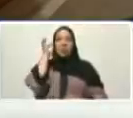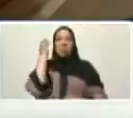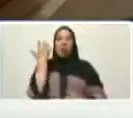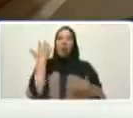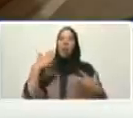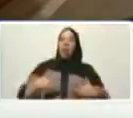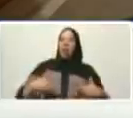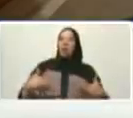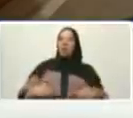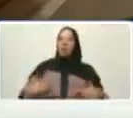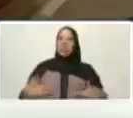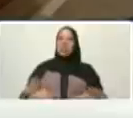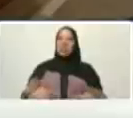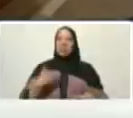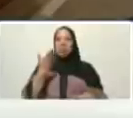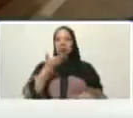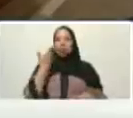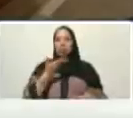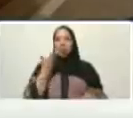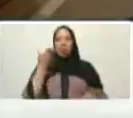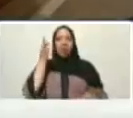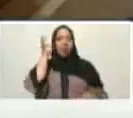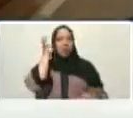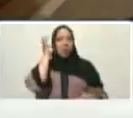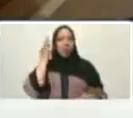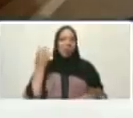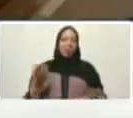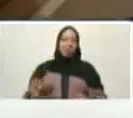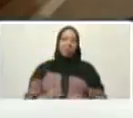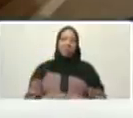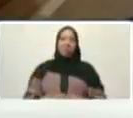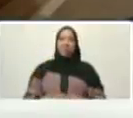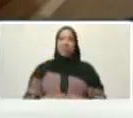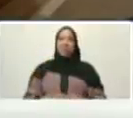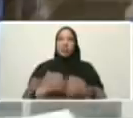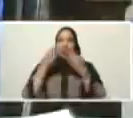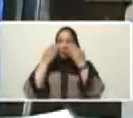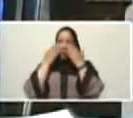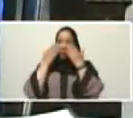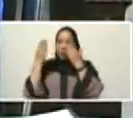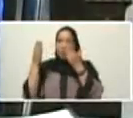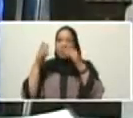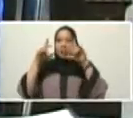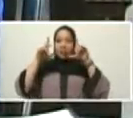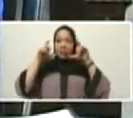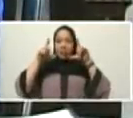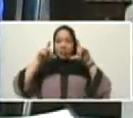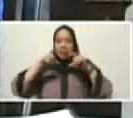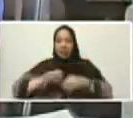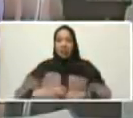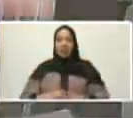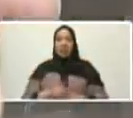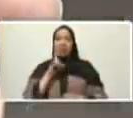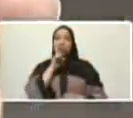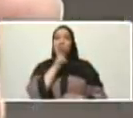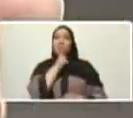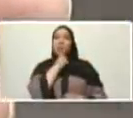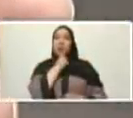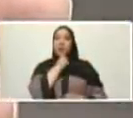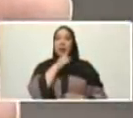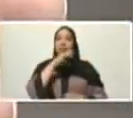mira mira pégale la cámara una muchacha imitándome a mí la muchacha se llama marta